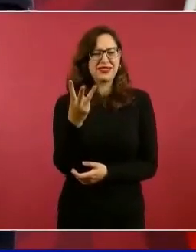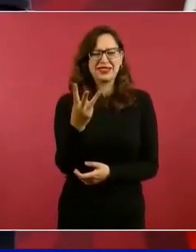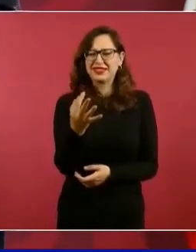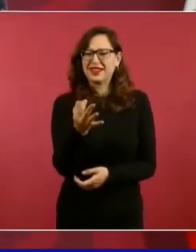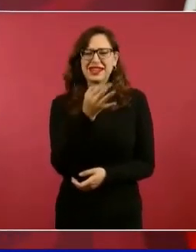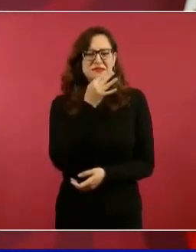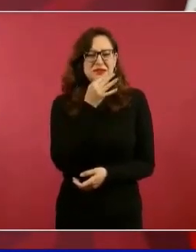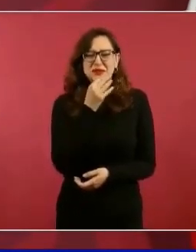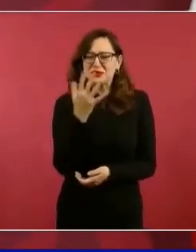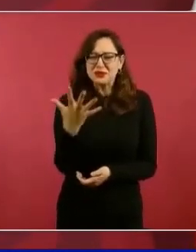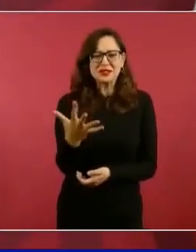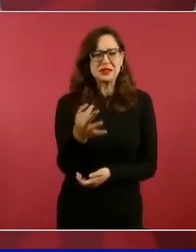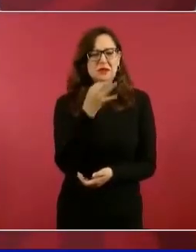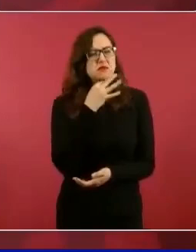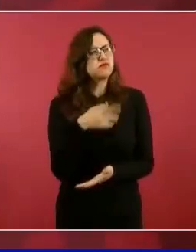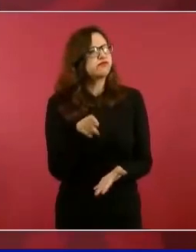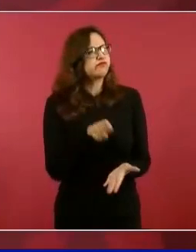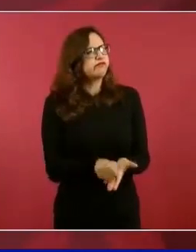cinco,